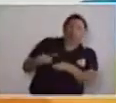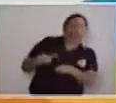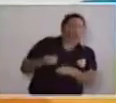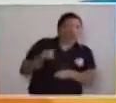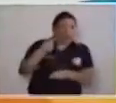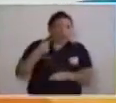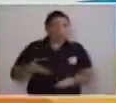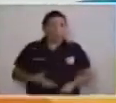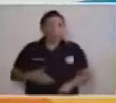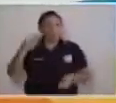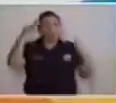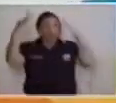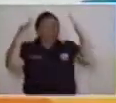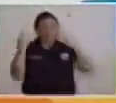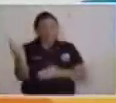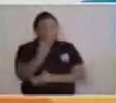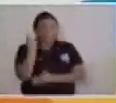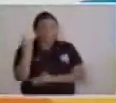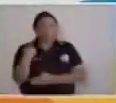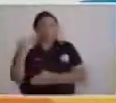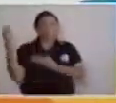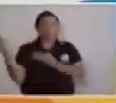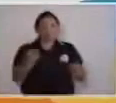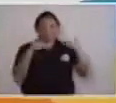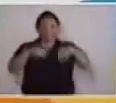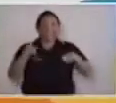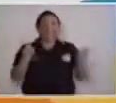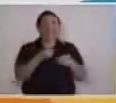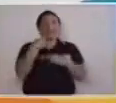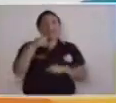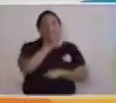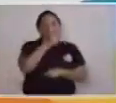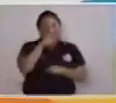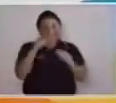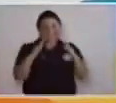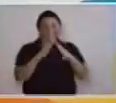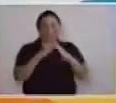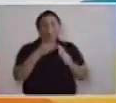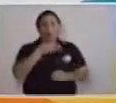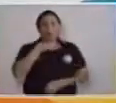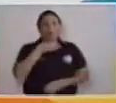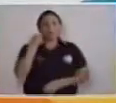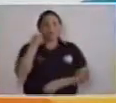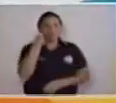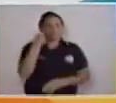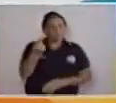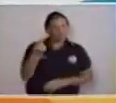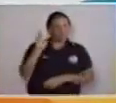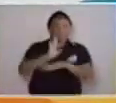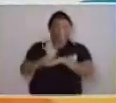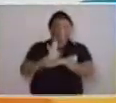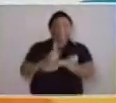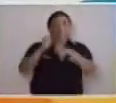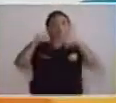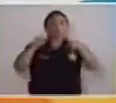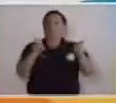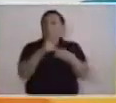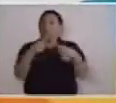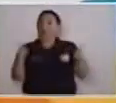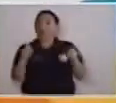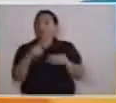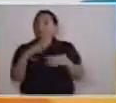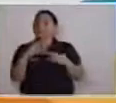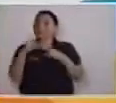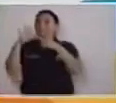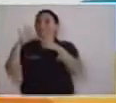Muy bien. Hola, amigas y amigos. Bienvenidos a Cantemos en Casa. Como siempre, es un gusto tenerlos por acá. Hoy tenemos una canción muy